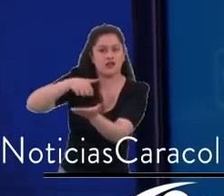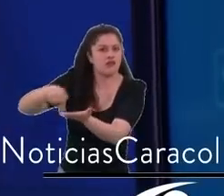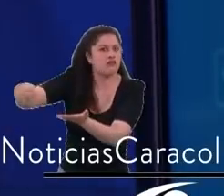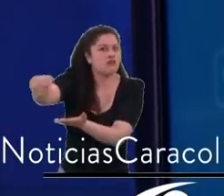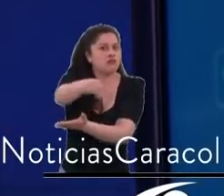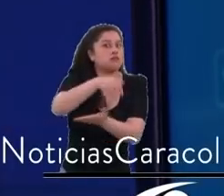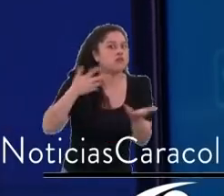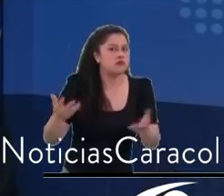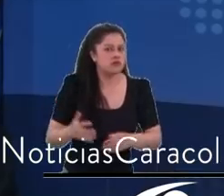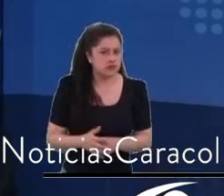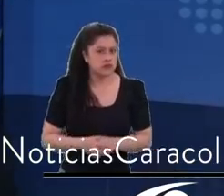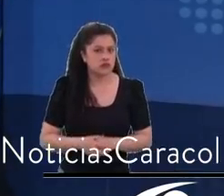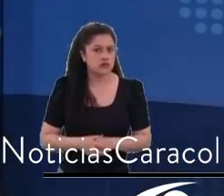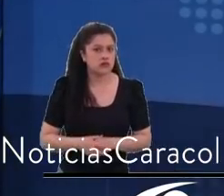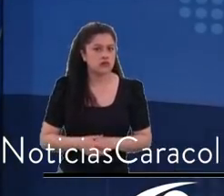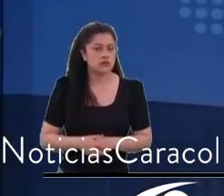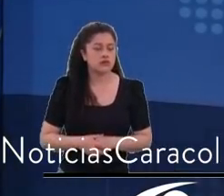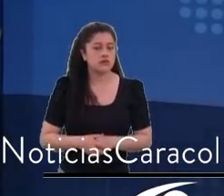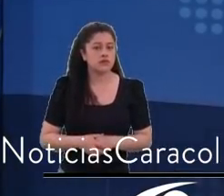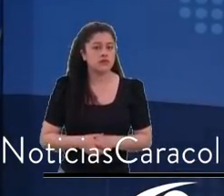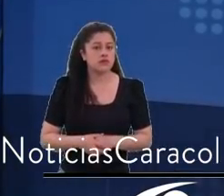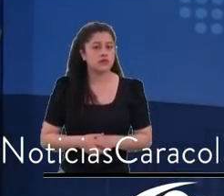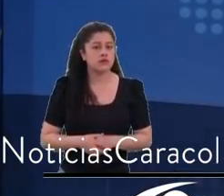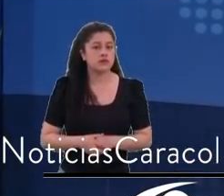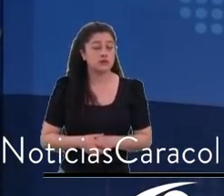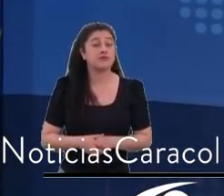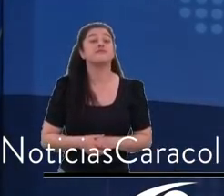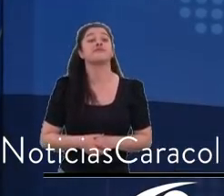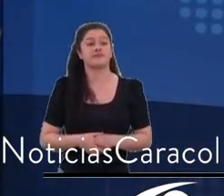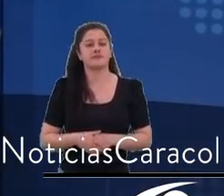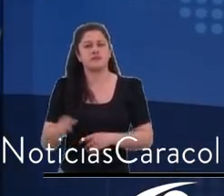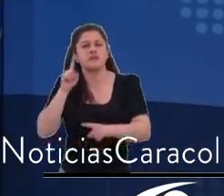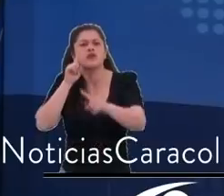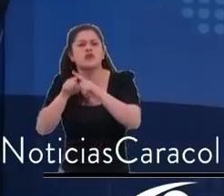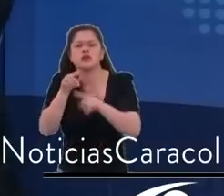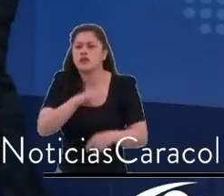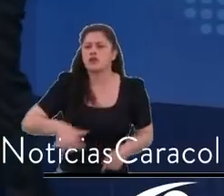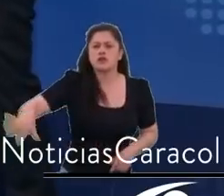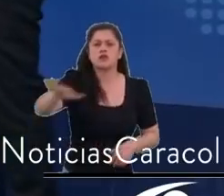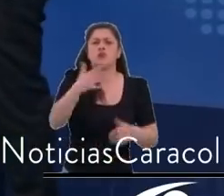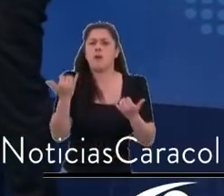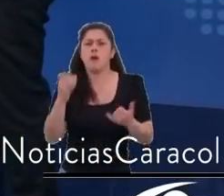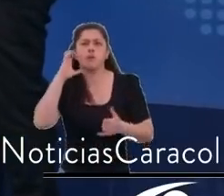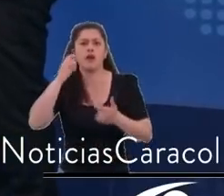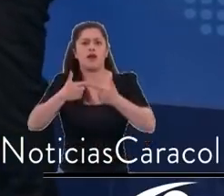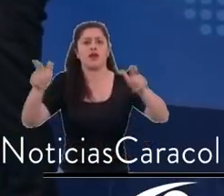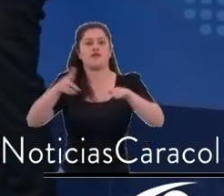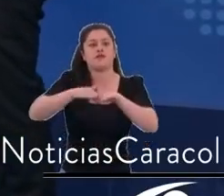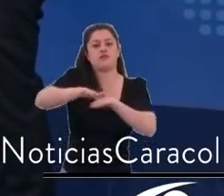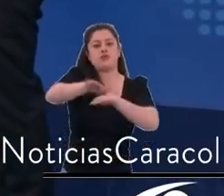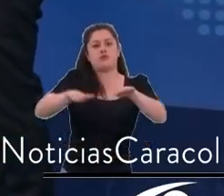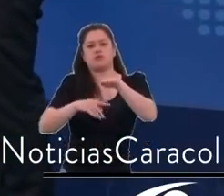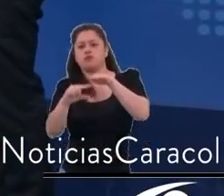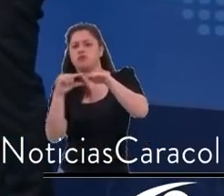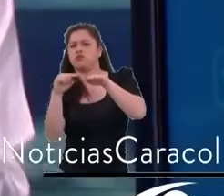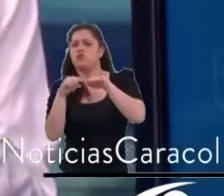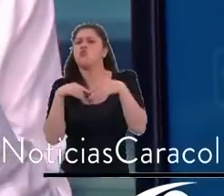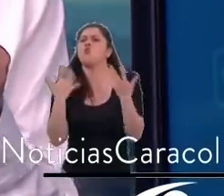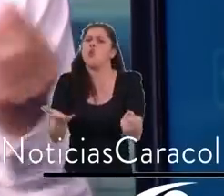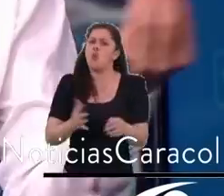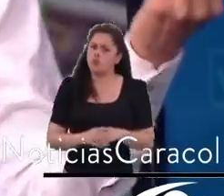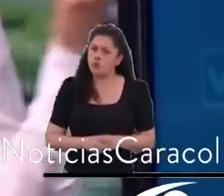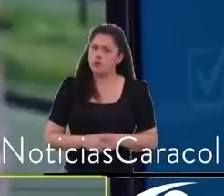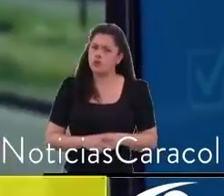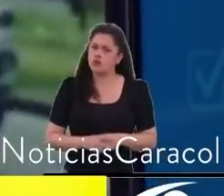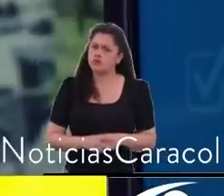una vez. De una vez. ¿Qué es lo que va a hacer usted con la medida del pico y placa que se anunció ayer porque hay mucha confusión y duda entre la gente? La anunciamos con la